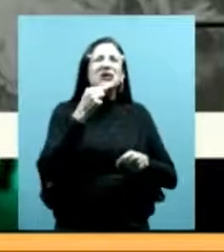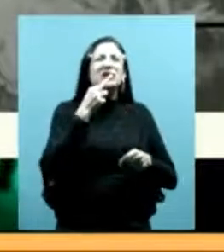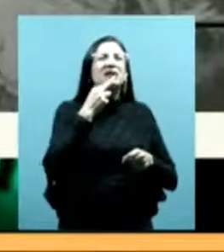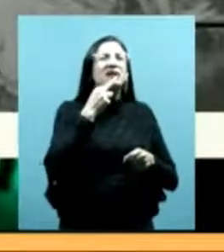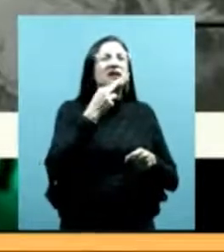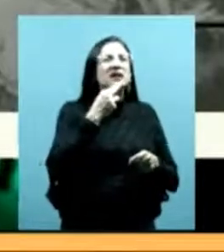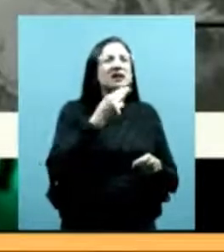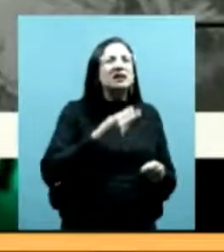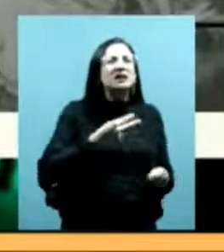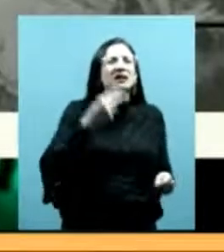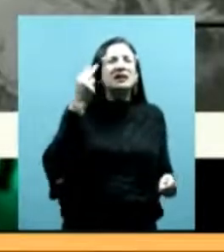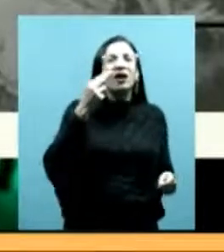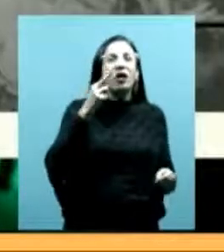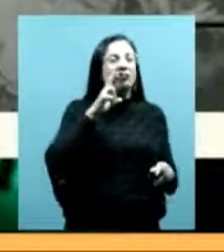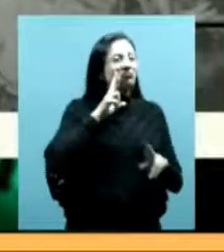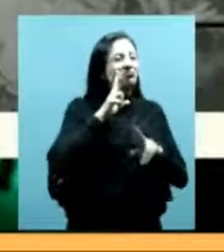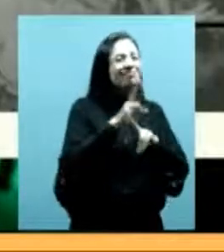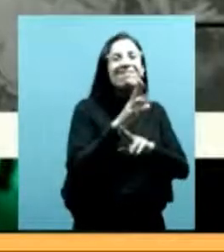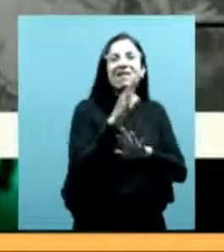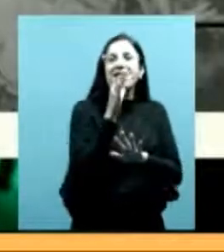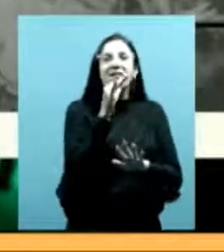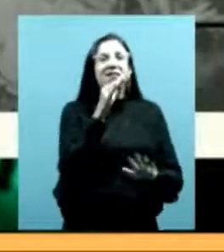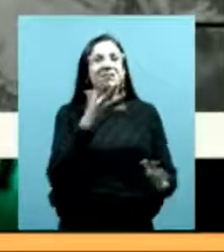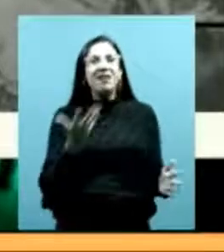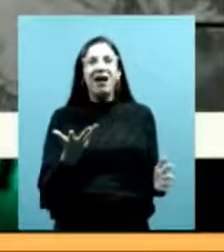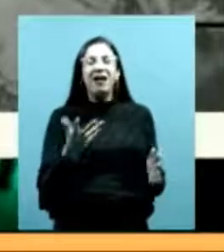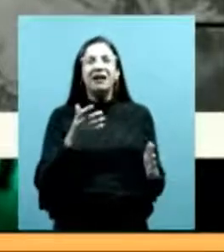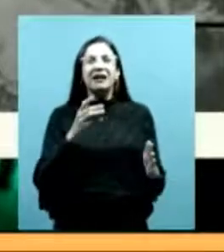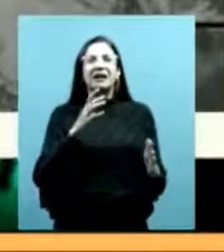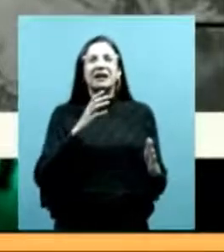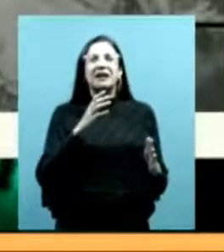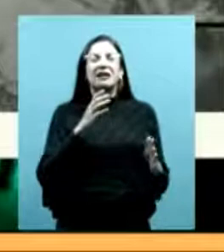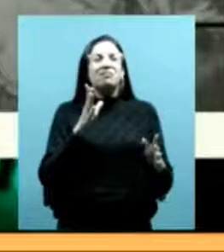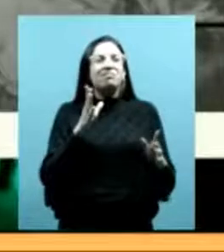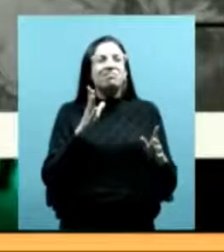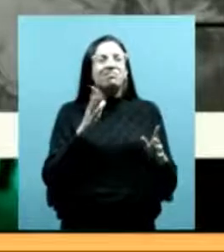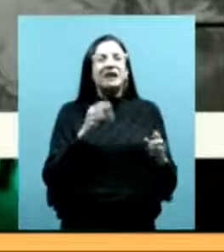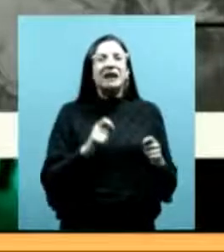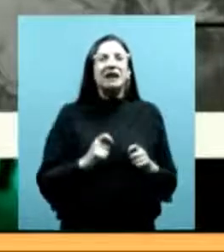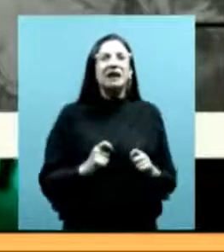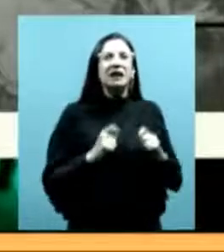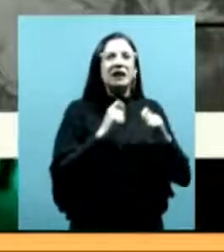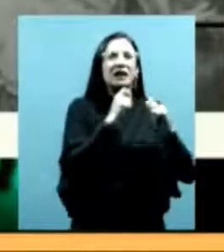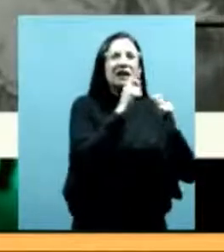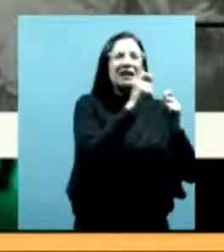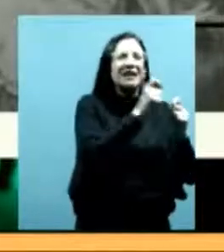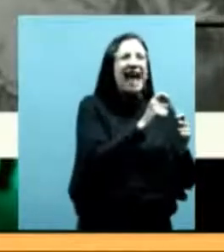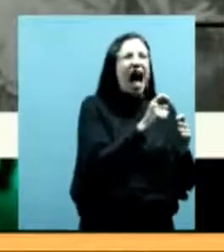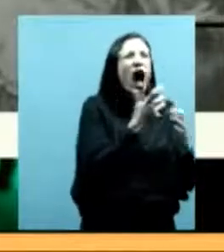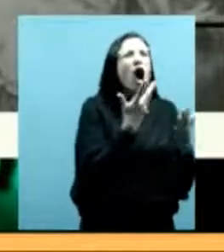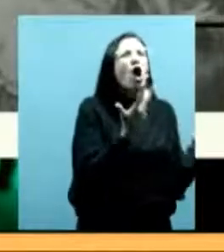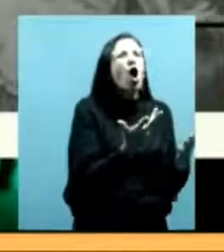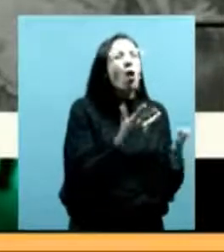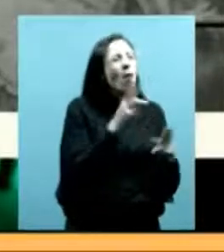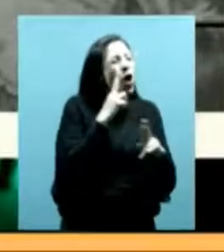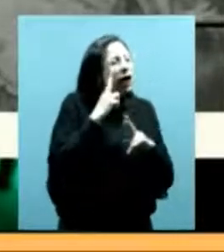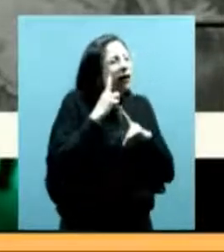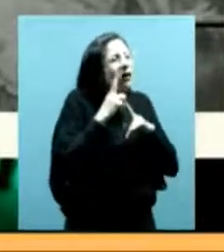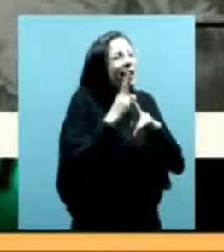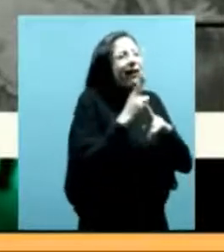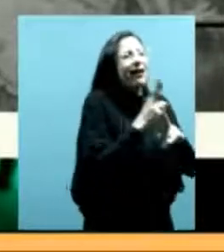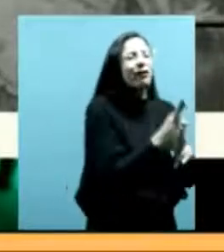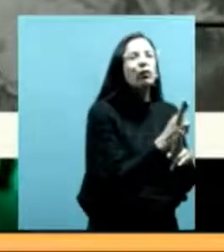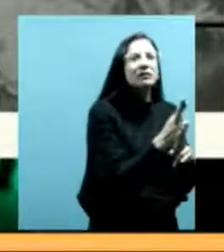invisibilizadora clasificatoria clasificatoria porque los indígenas suelen aparecer en los libros de textos como si fueran fauna